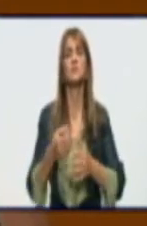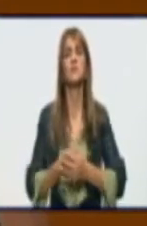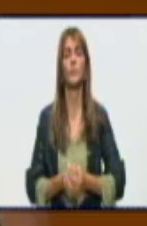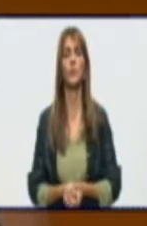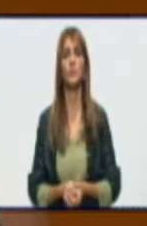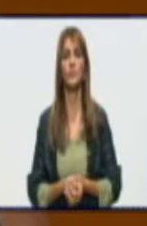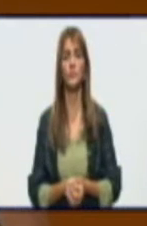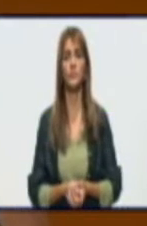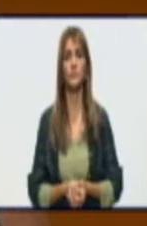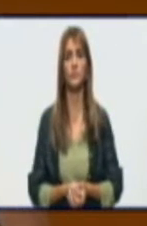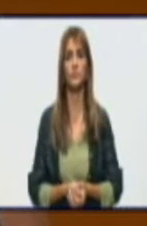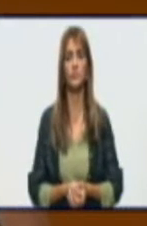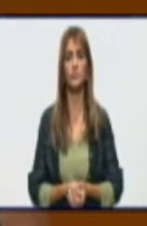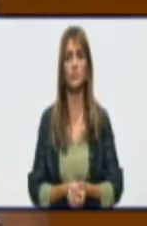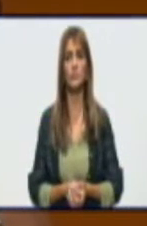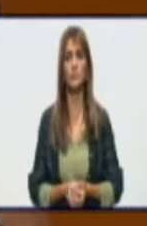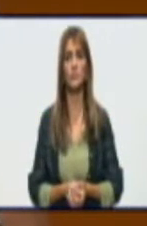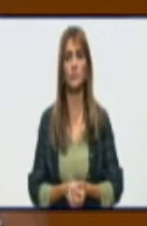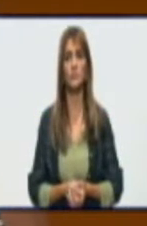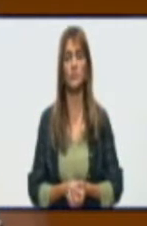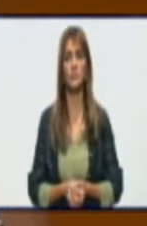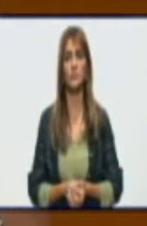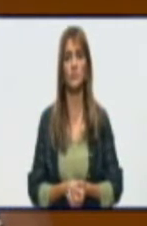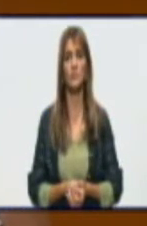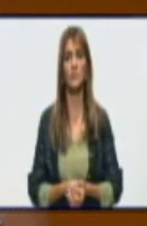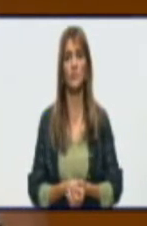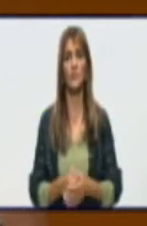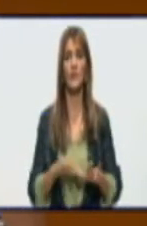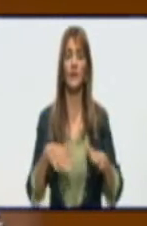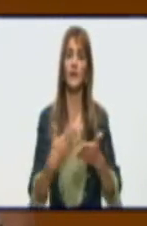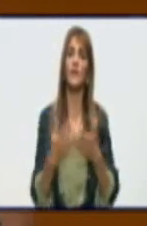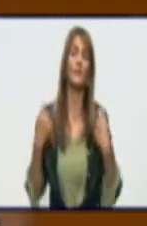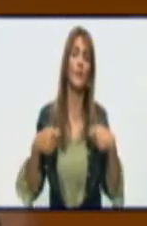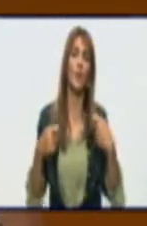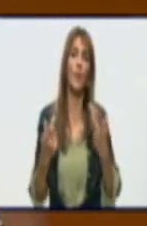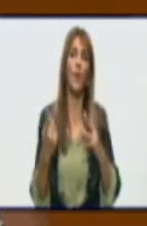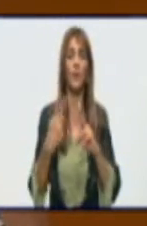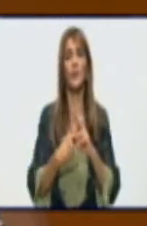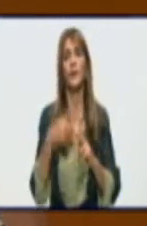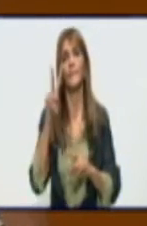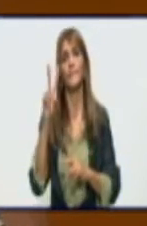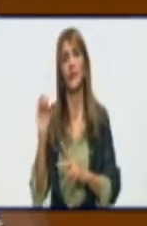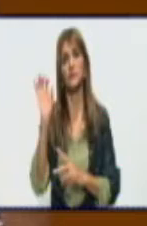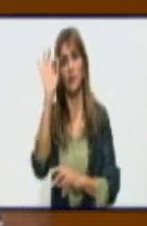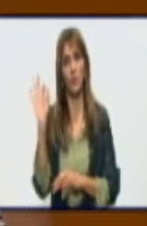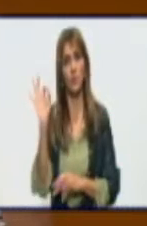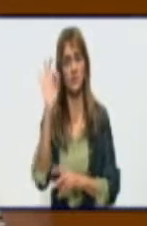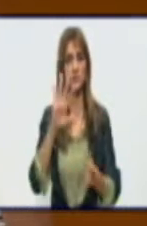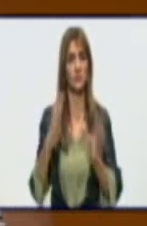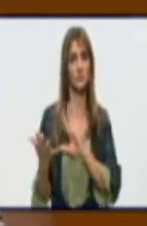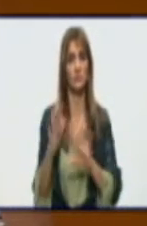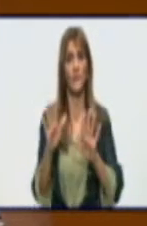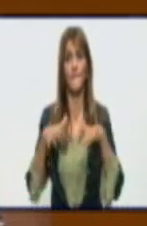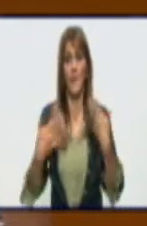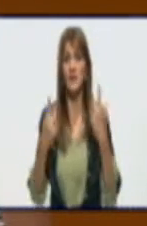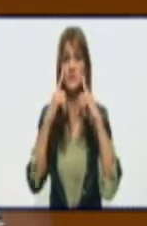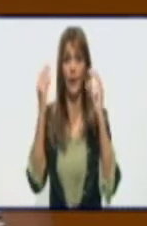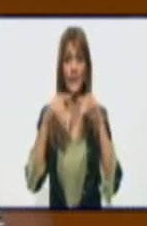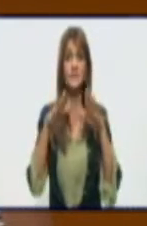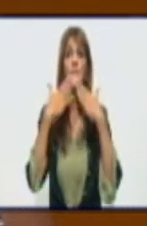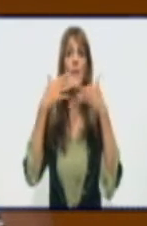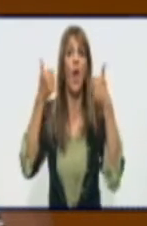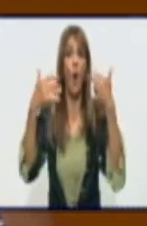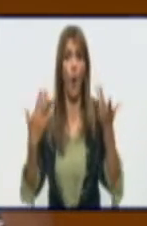en estos momentos que están muy distantes del 20 que tenemos que tener para tener una fase de mejoría. Bueno, los casos